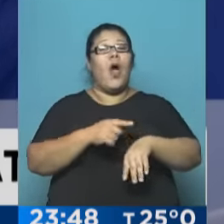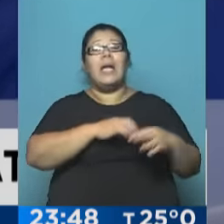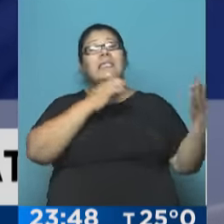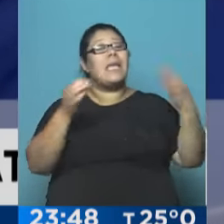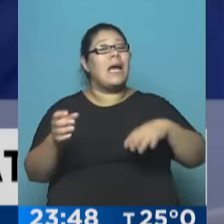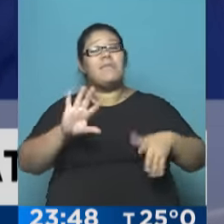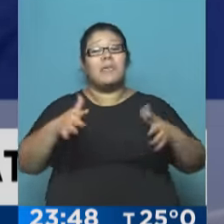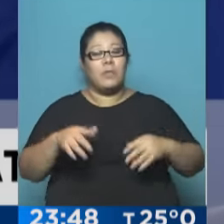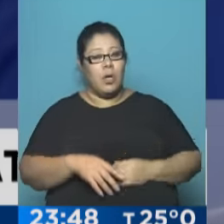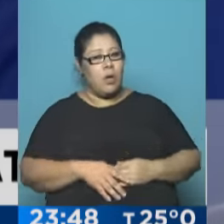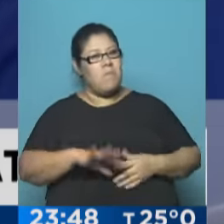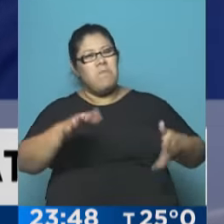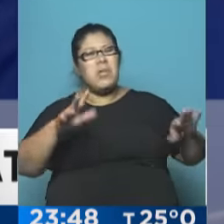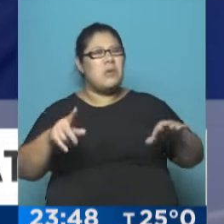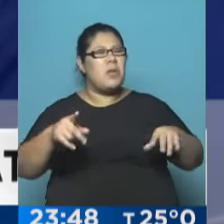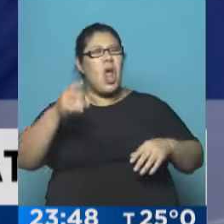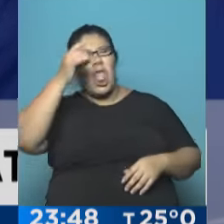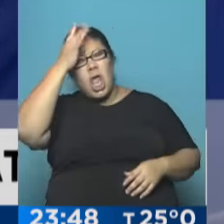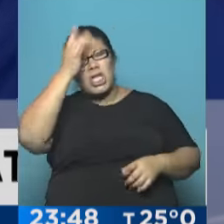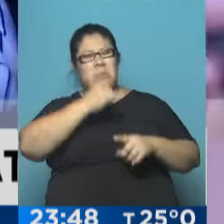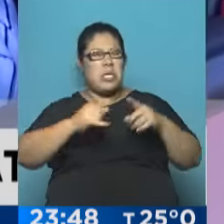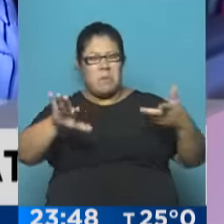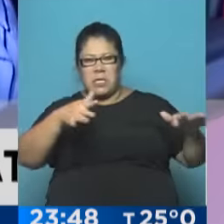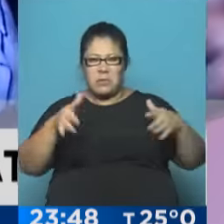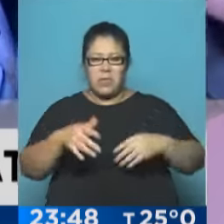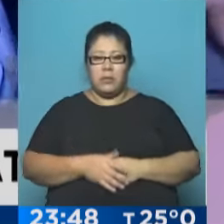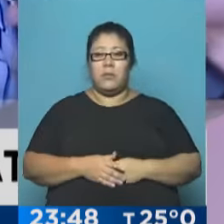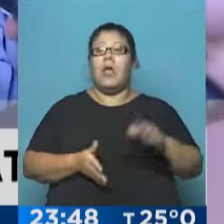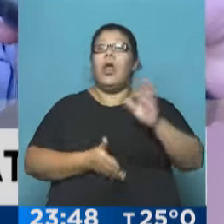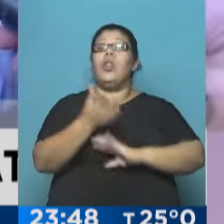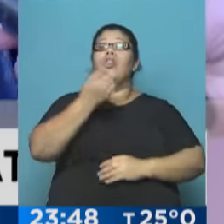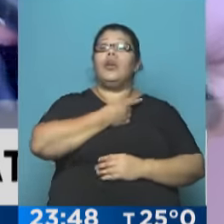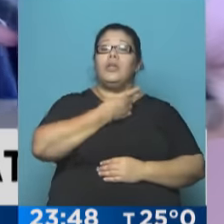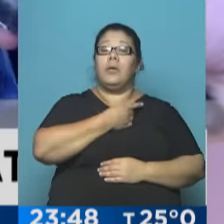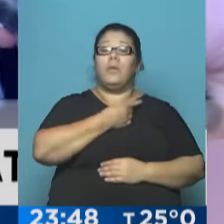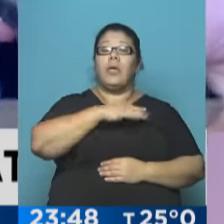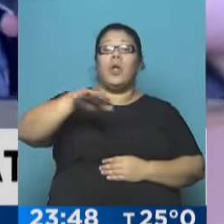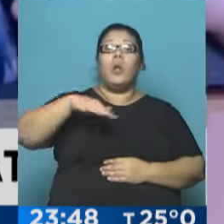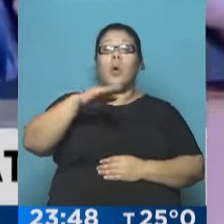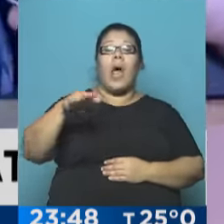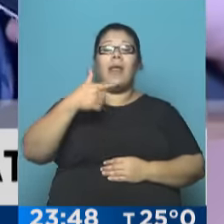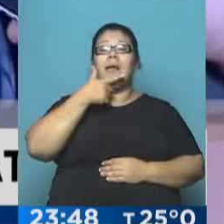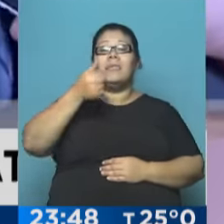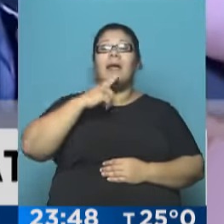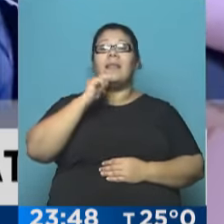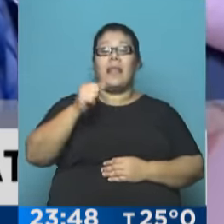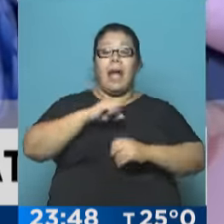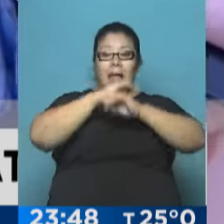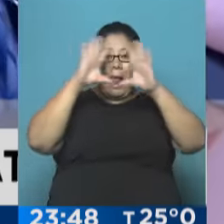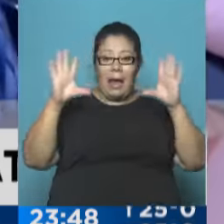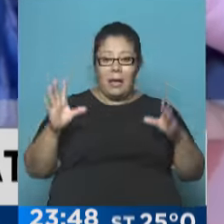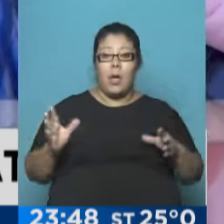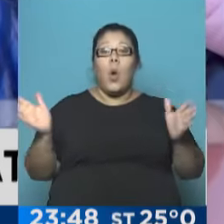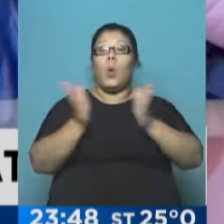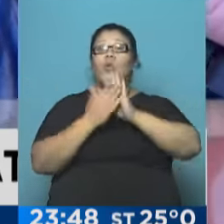Estimamos que más o menos tipo 12, una cosa así. ¿A dónde se van? Santa Clara. ¿A la familia?